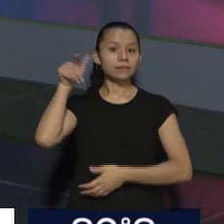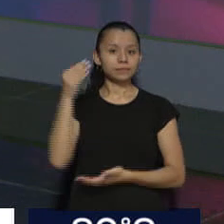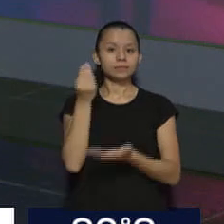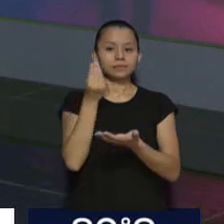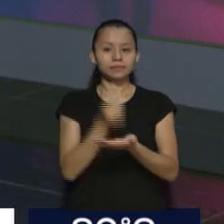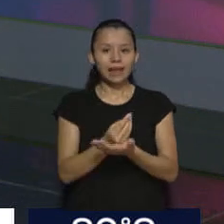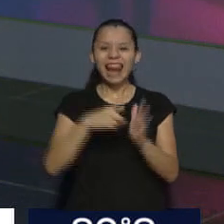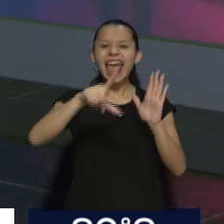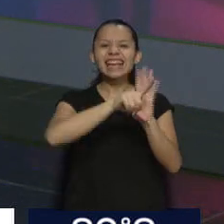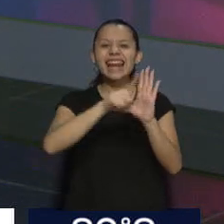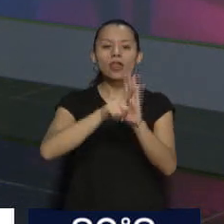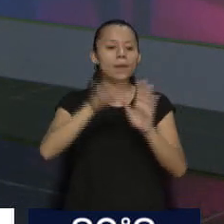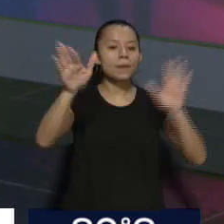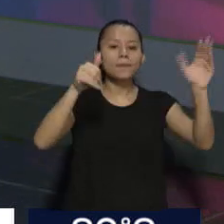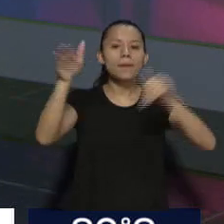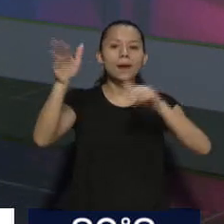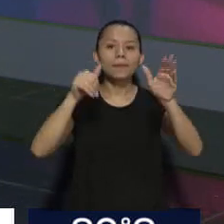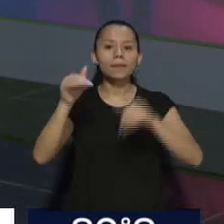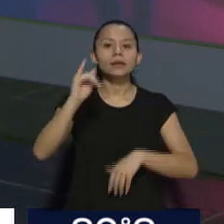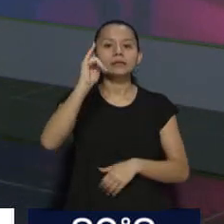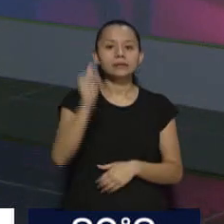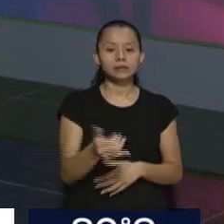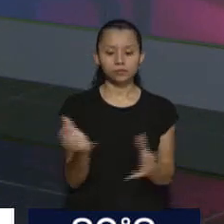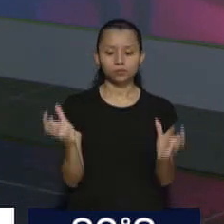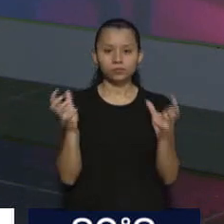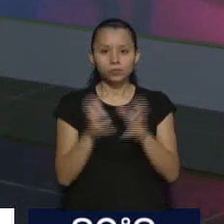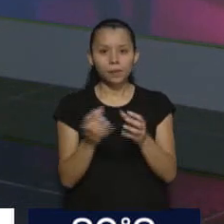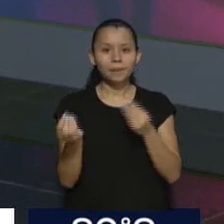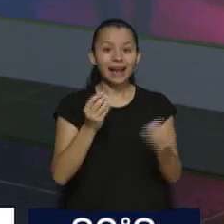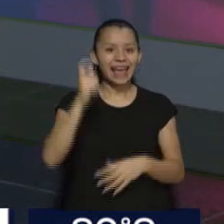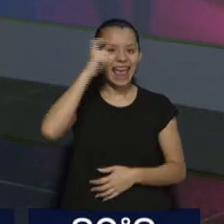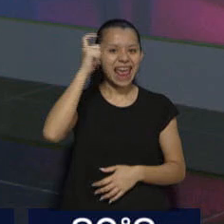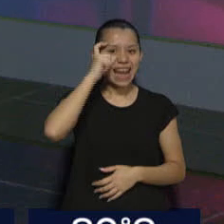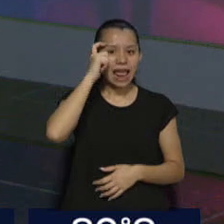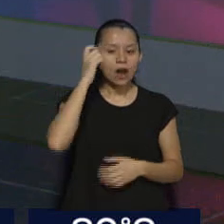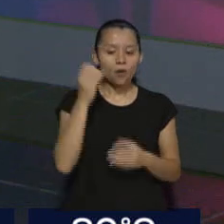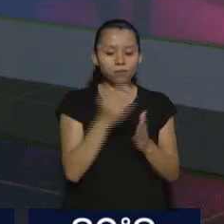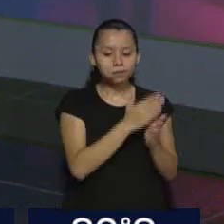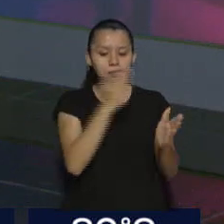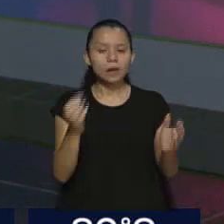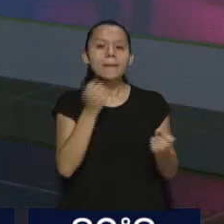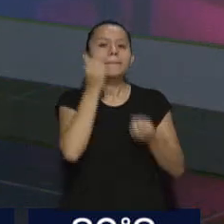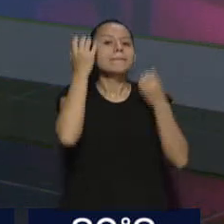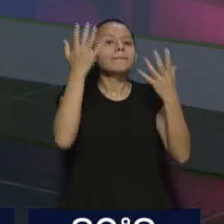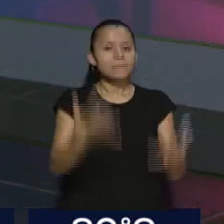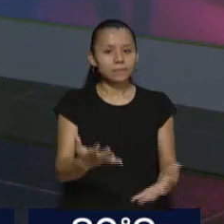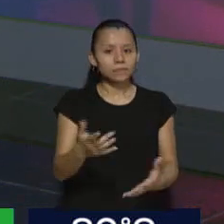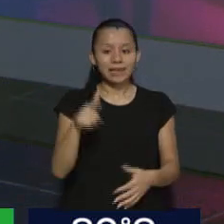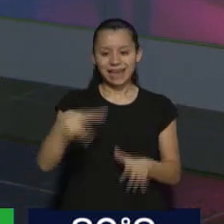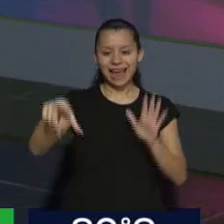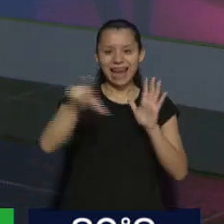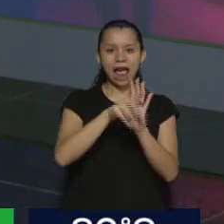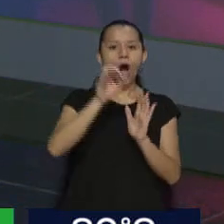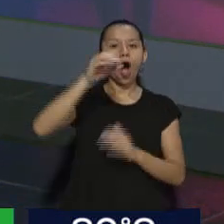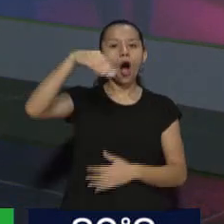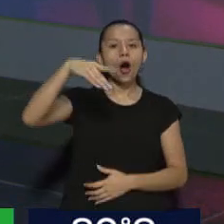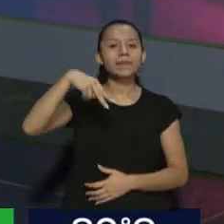en el Congreso y trató de alinear la tropa para que enero sea fructífero y que la ley ómnibus que presentó pueda